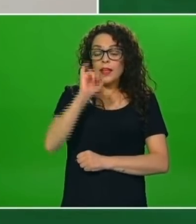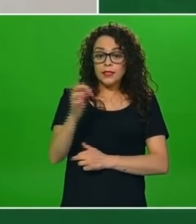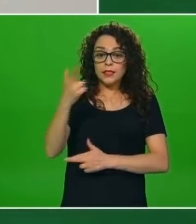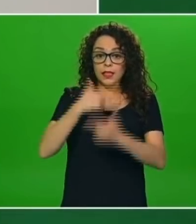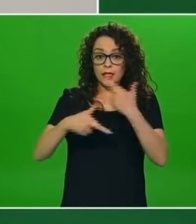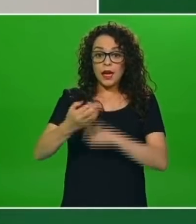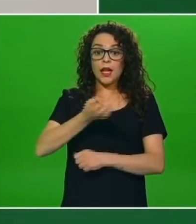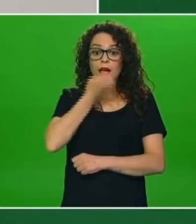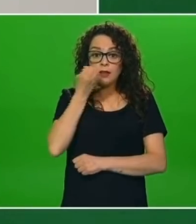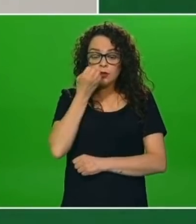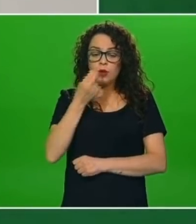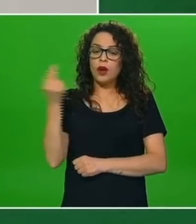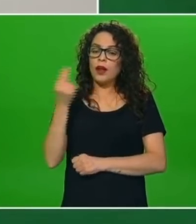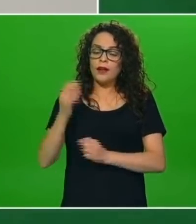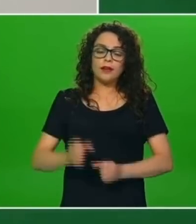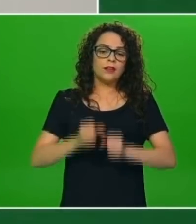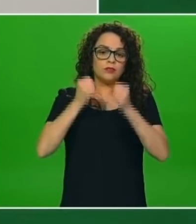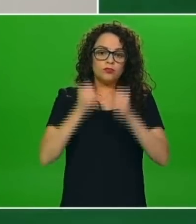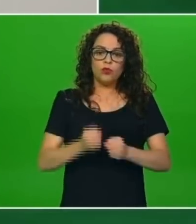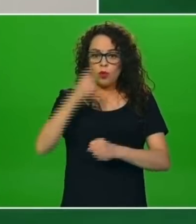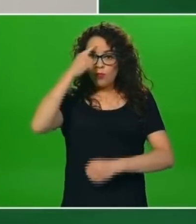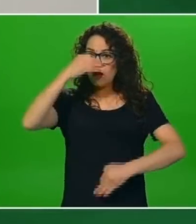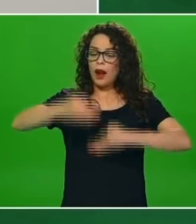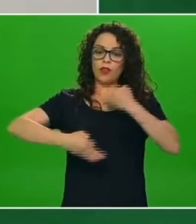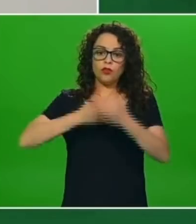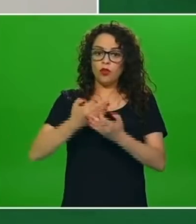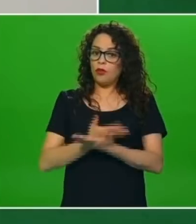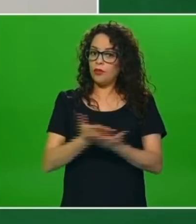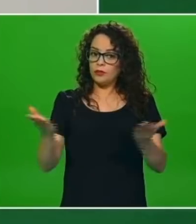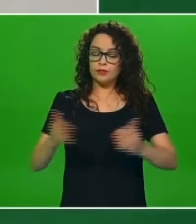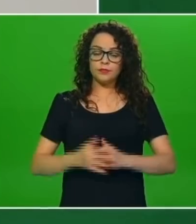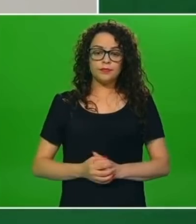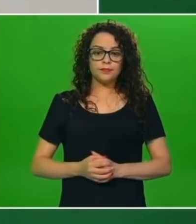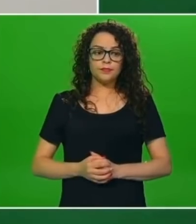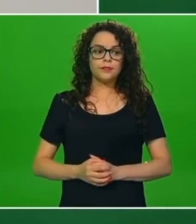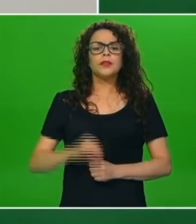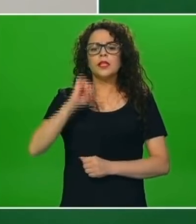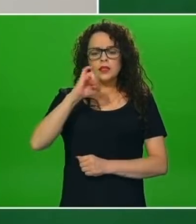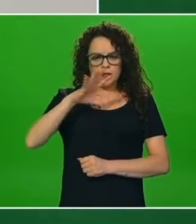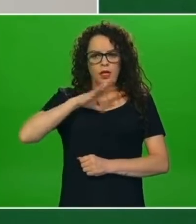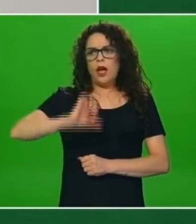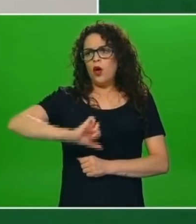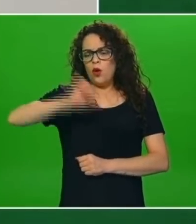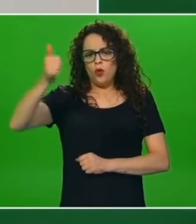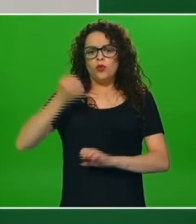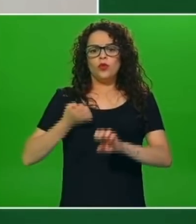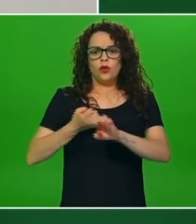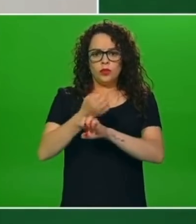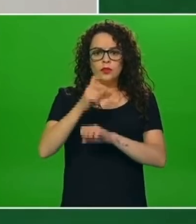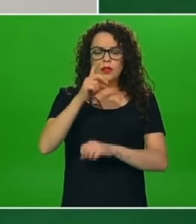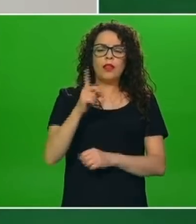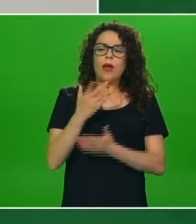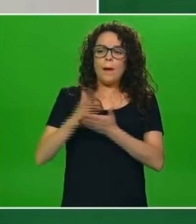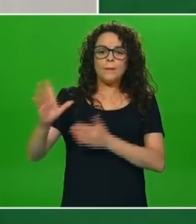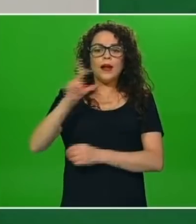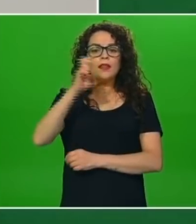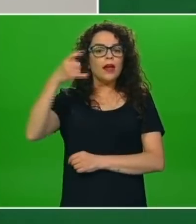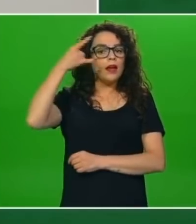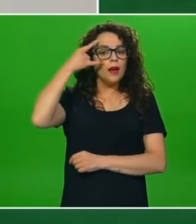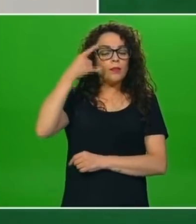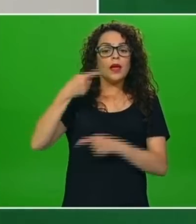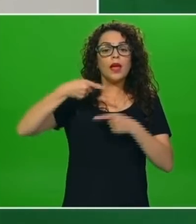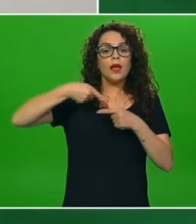segura para todos los que participan de la misma. Y sí, efectivamente hay otras entidades, además de Campeche, que también iniciaron